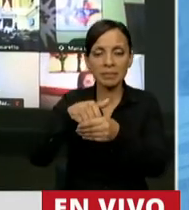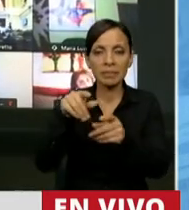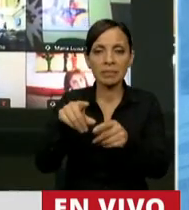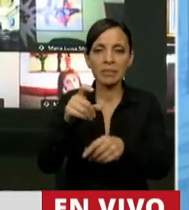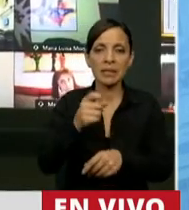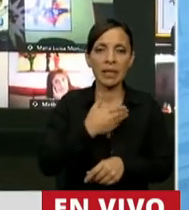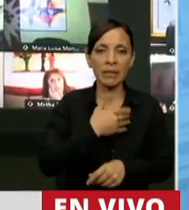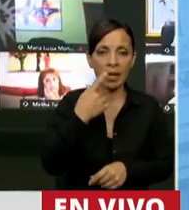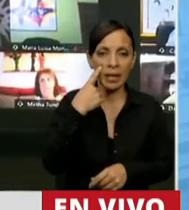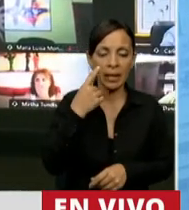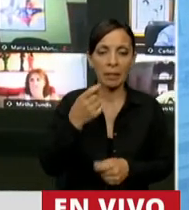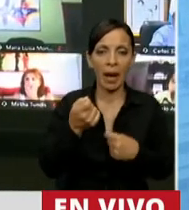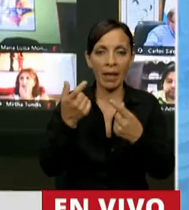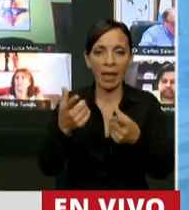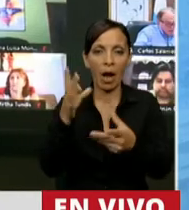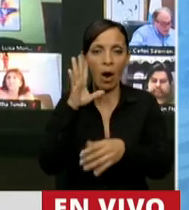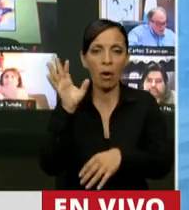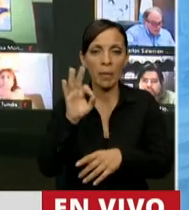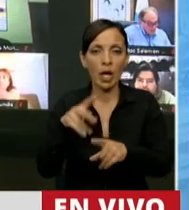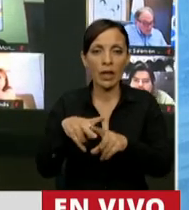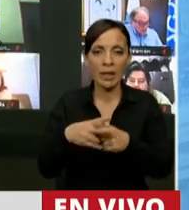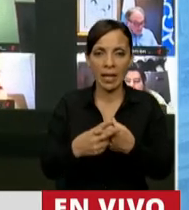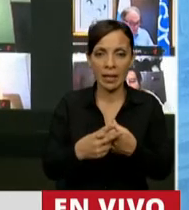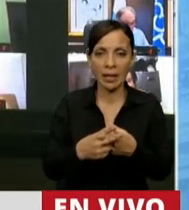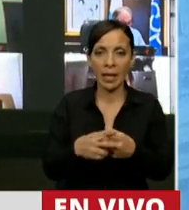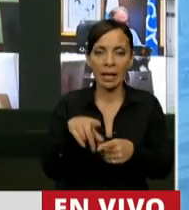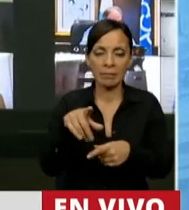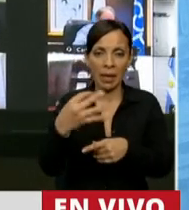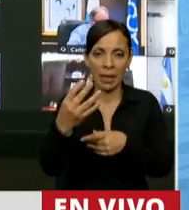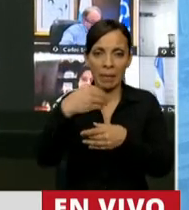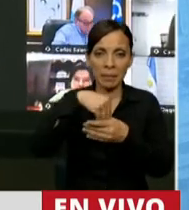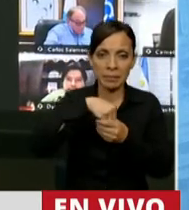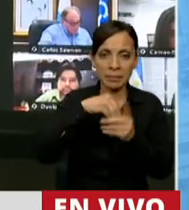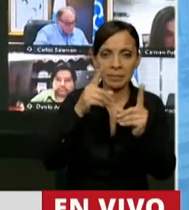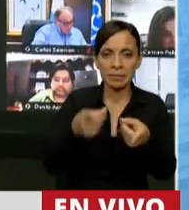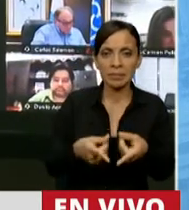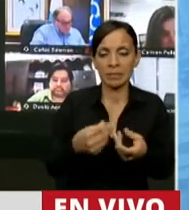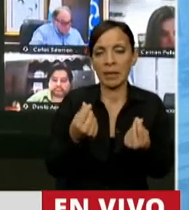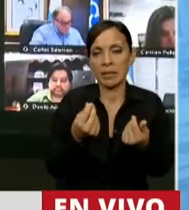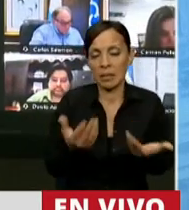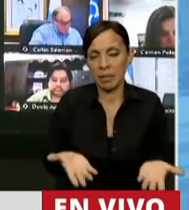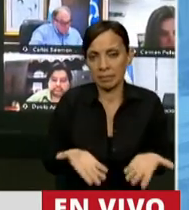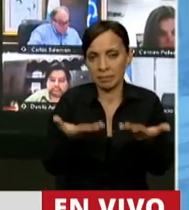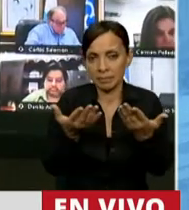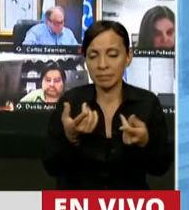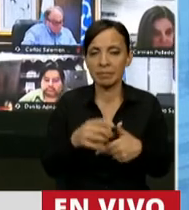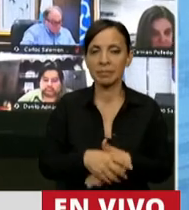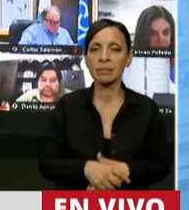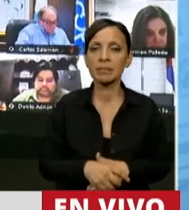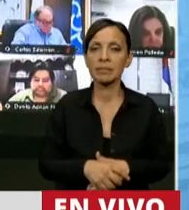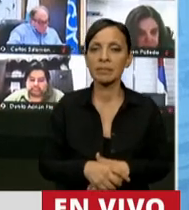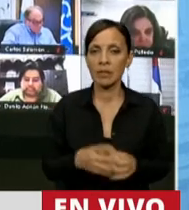CFI al emitir una opinión técnica creemos que es un aporte sumamente oportuno y también